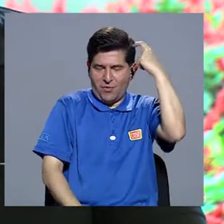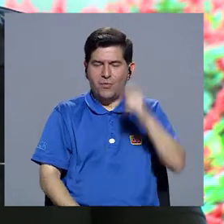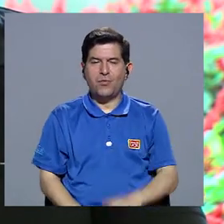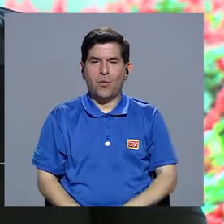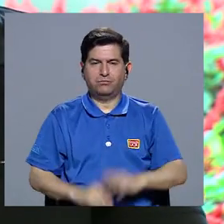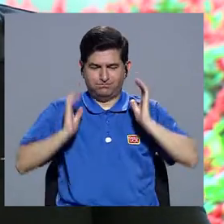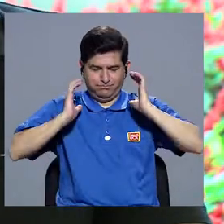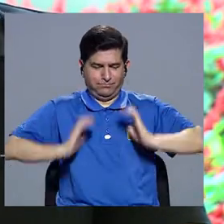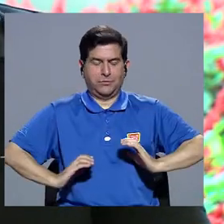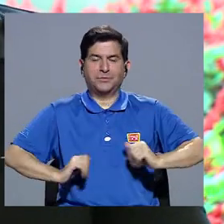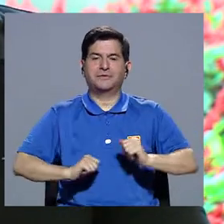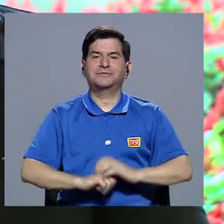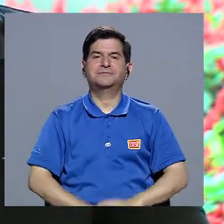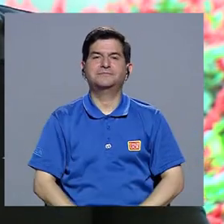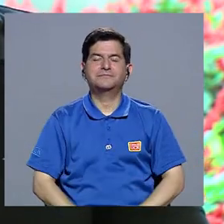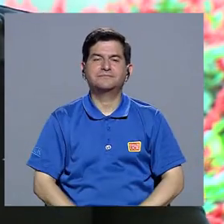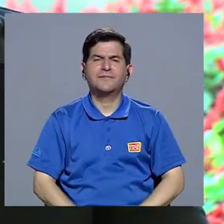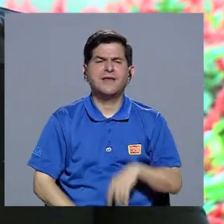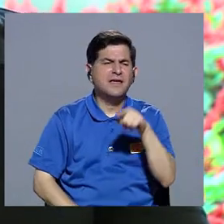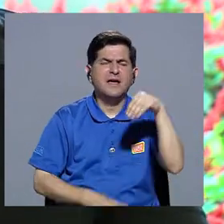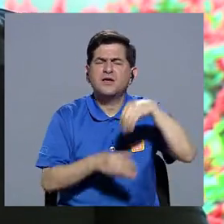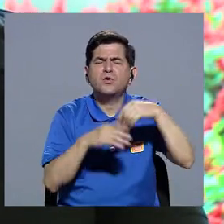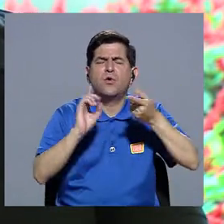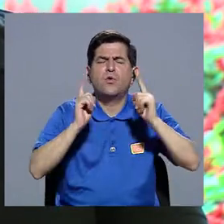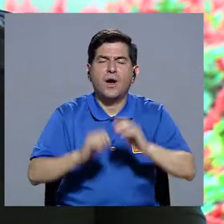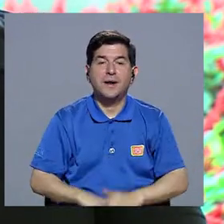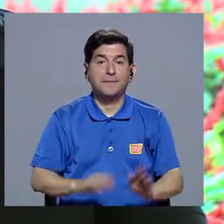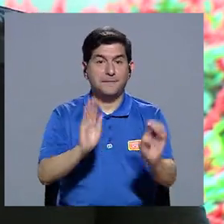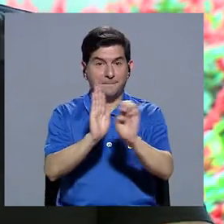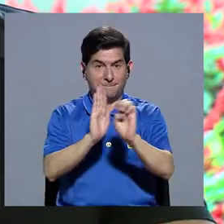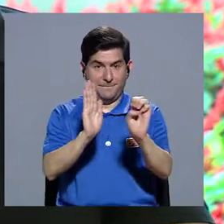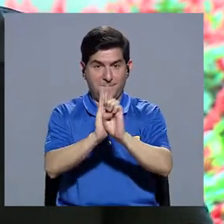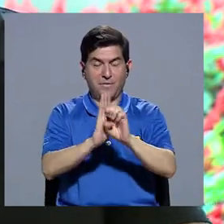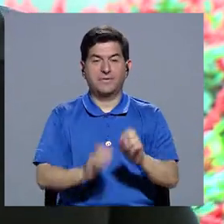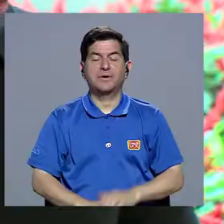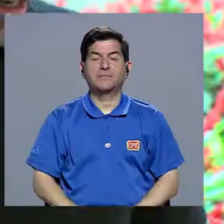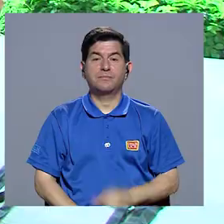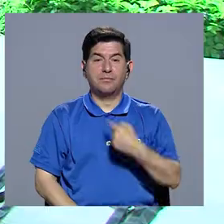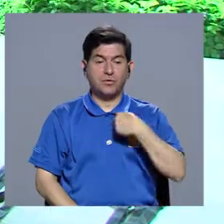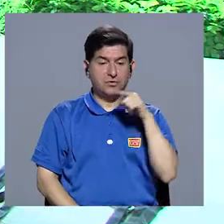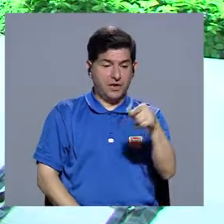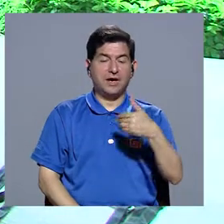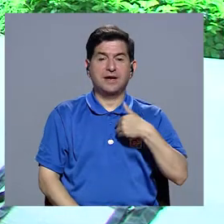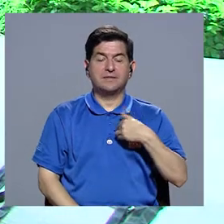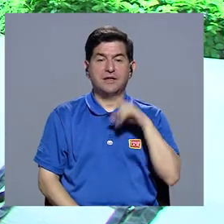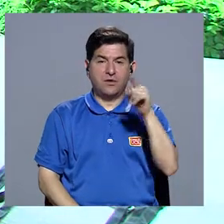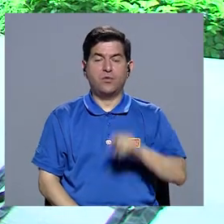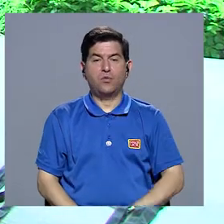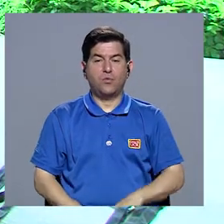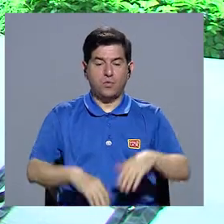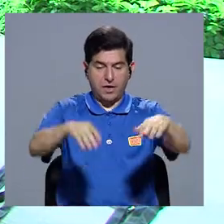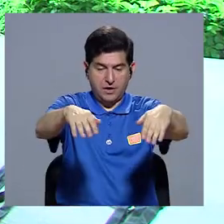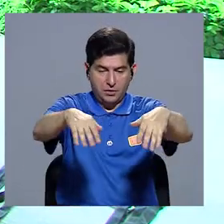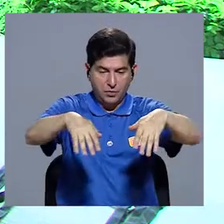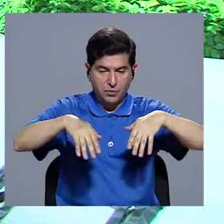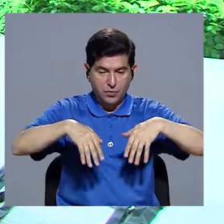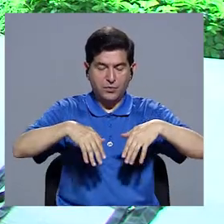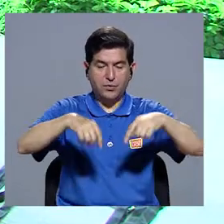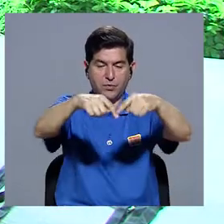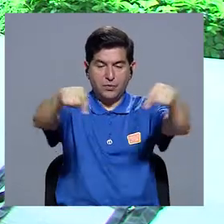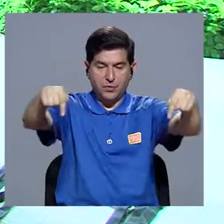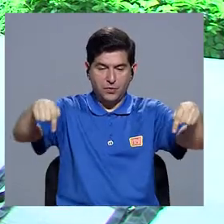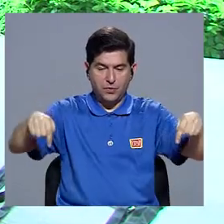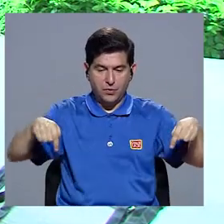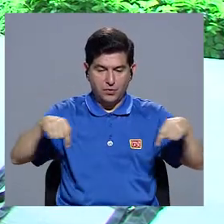podrían ser algunos de ellos? Aquí, por ejemplo, yo aquí traje una escalerita. Estas escaleras son